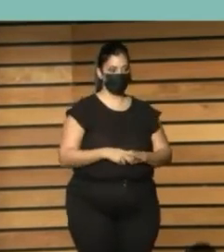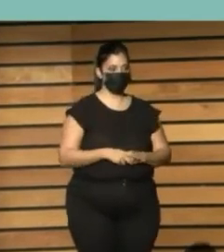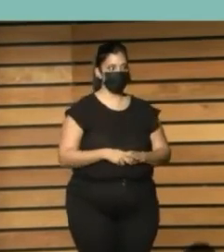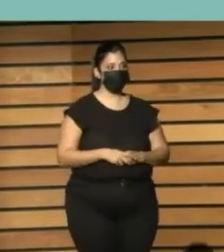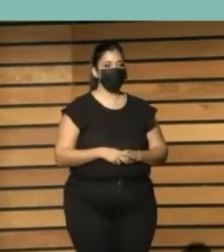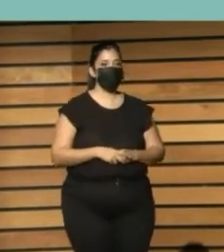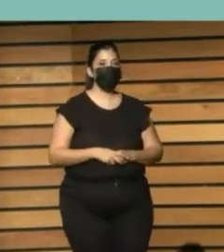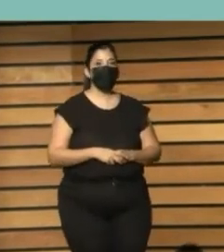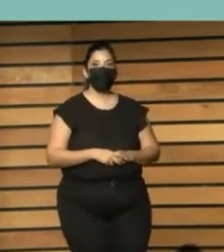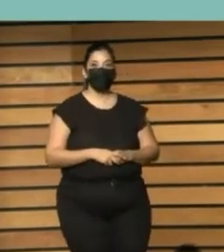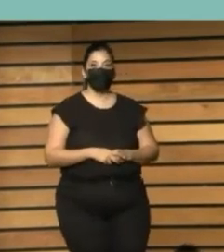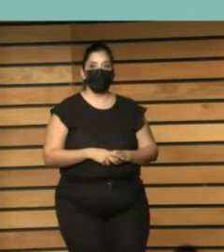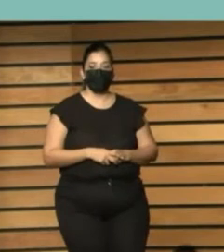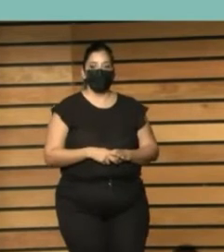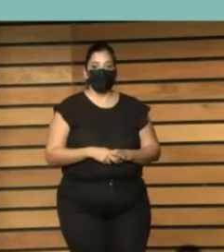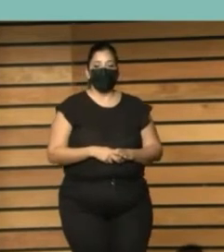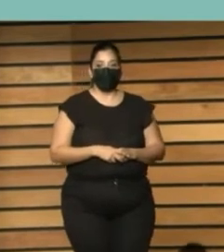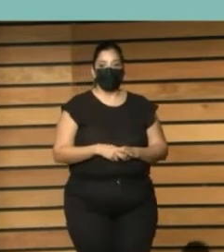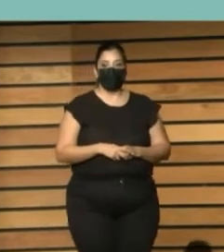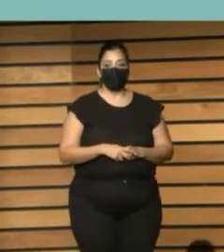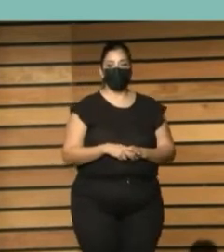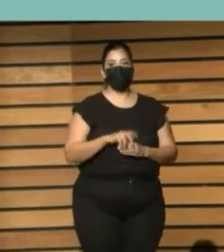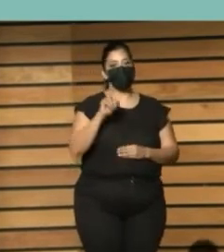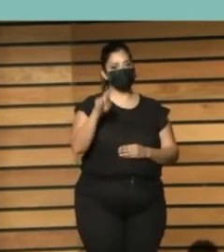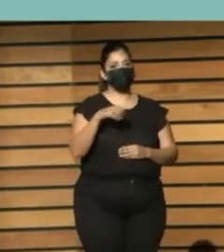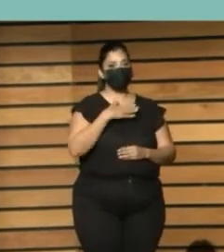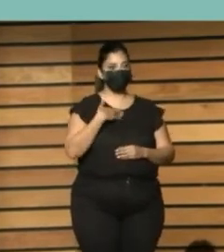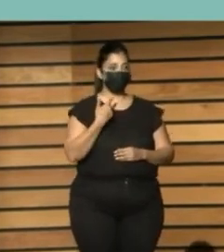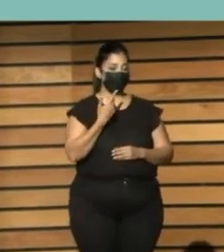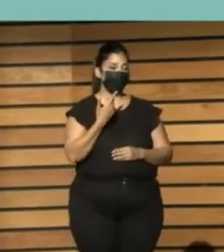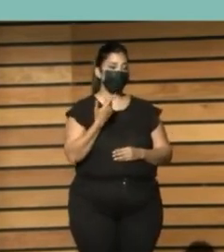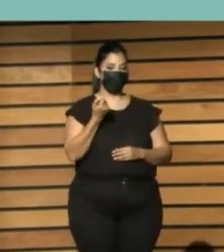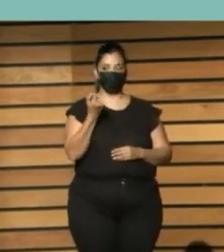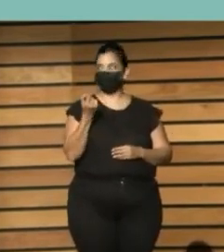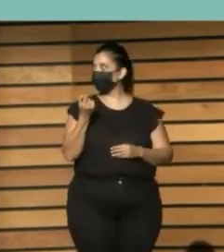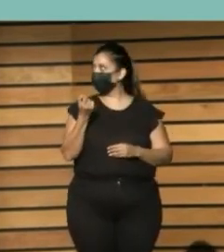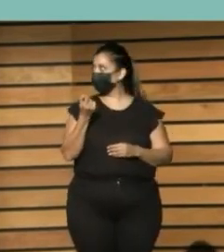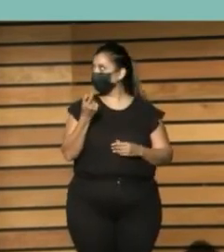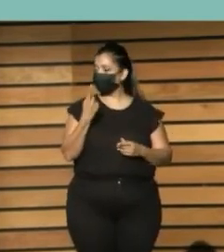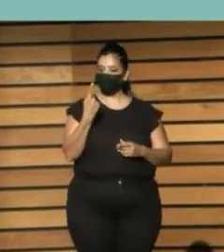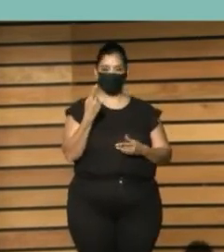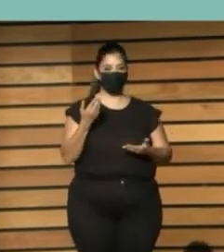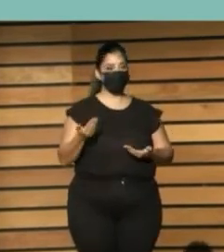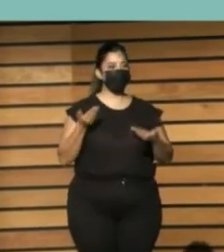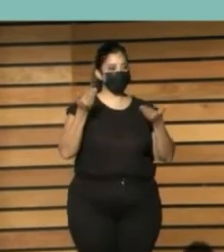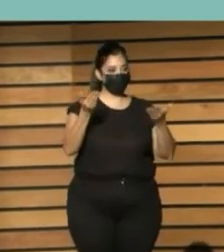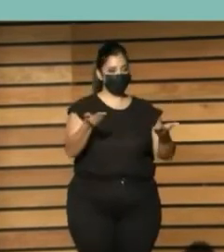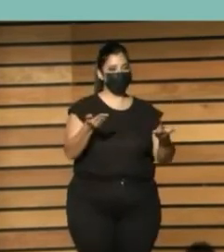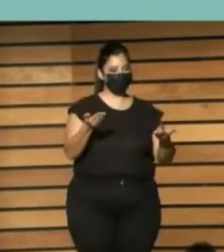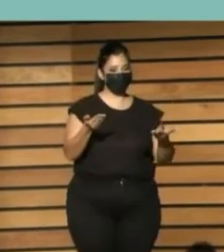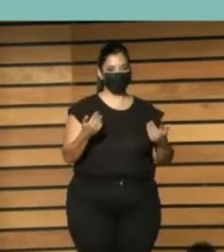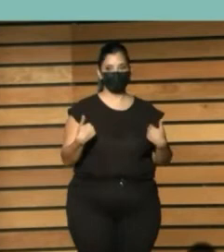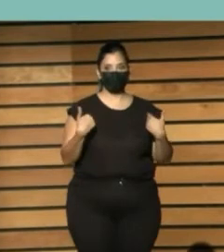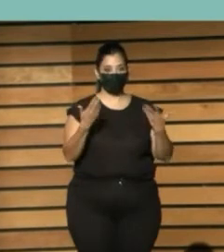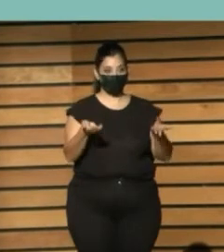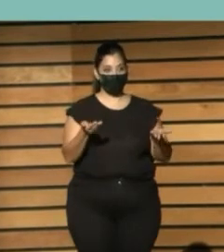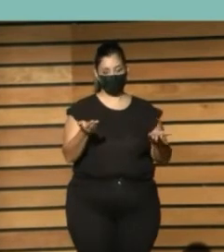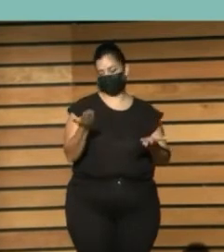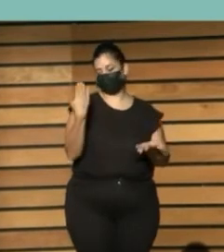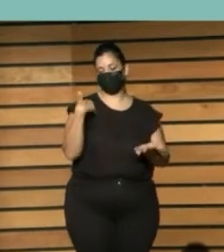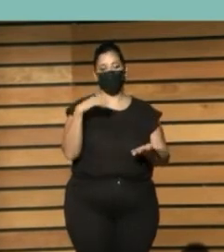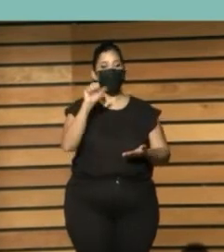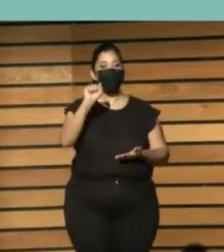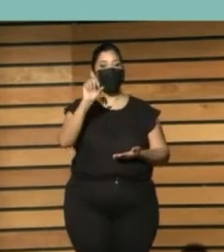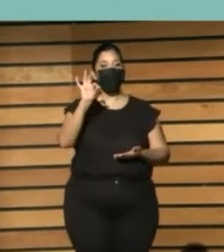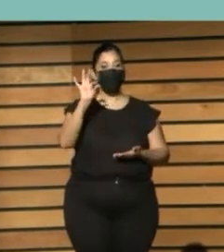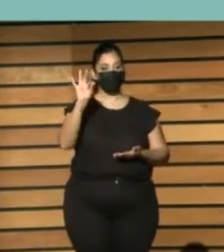también tengo que hacer mención a otro regalo Asun te voy a volver a nombrar un regalo que me hizo Asun